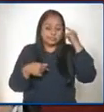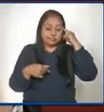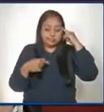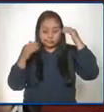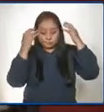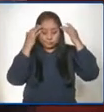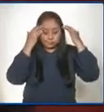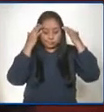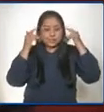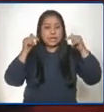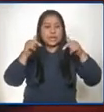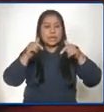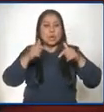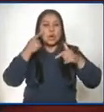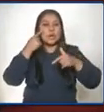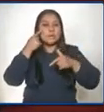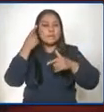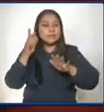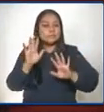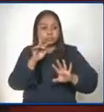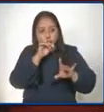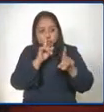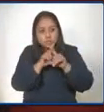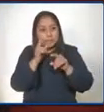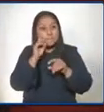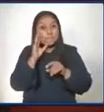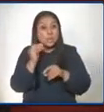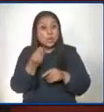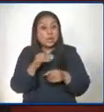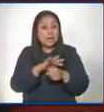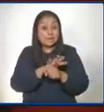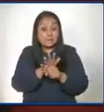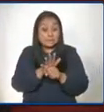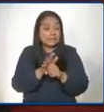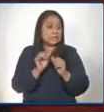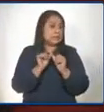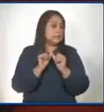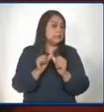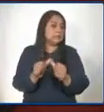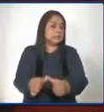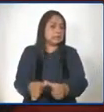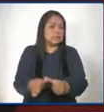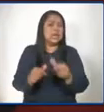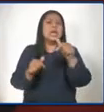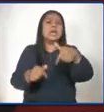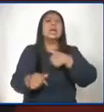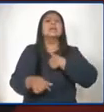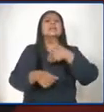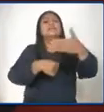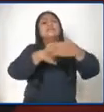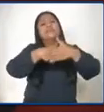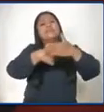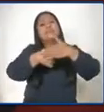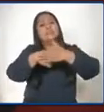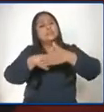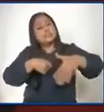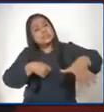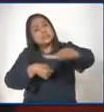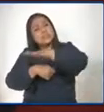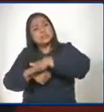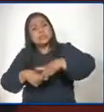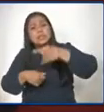momento. ¿Por qué? Porque vemos que la pandemia no ha cedido. Y aquí es donde yo aprovecharía para hacer el llamado que muchos de los niños